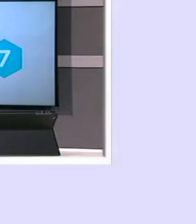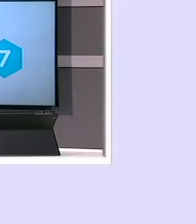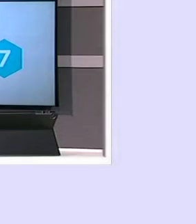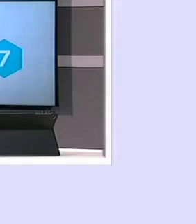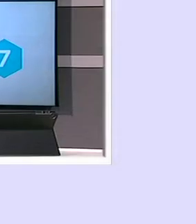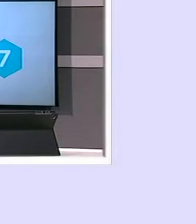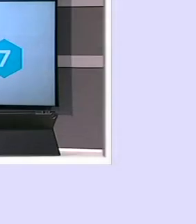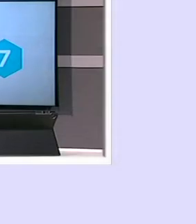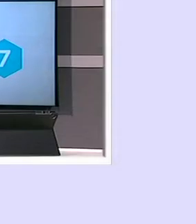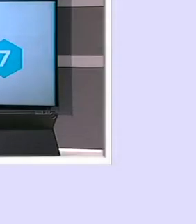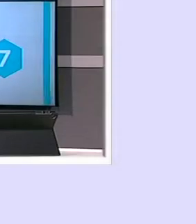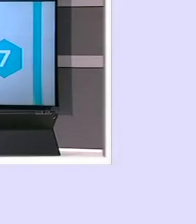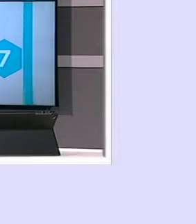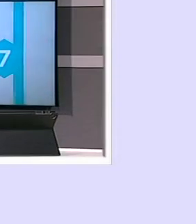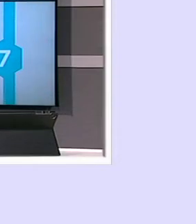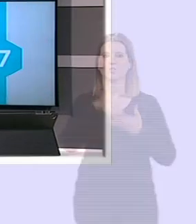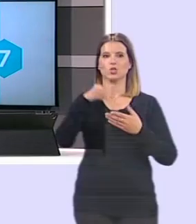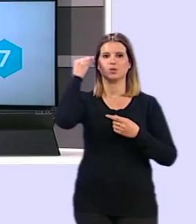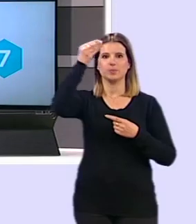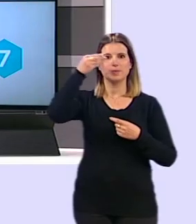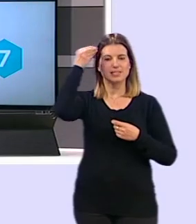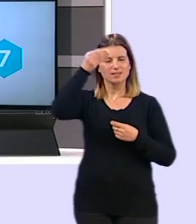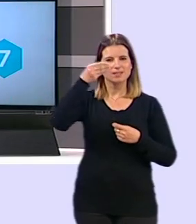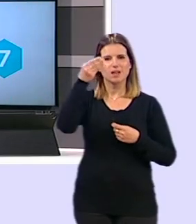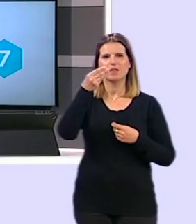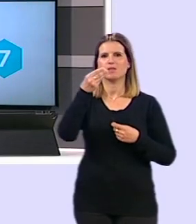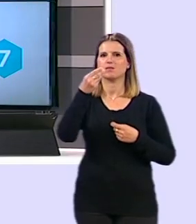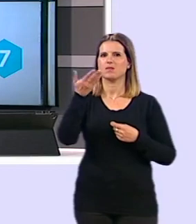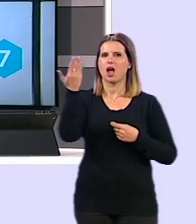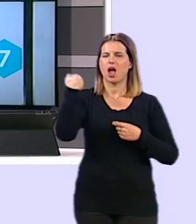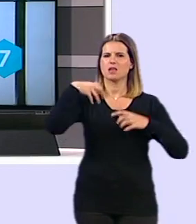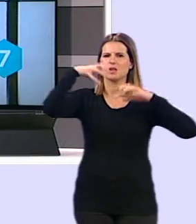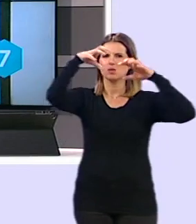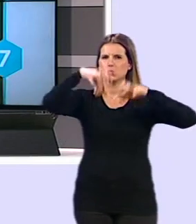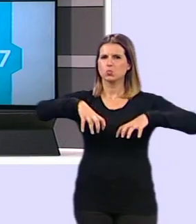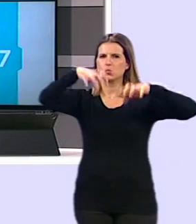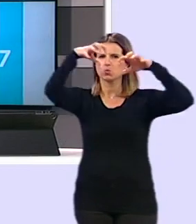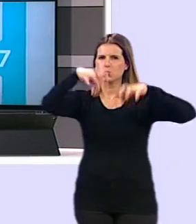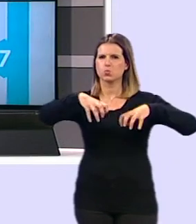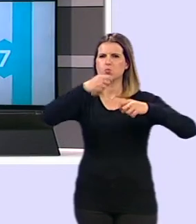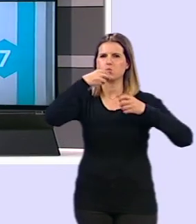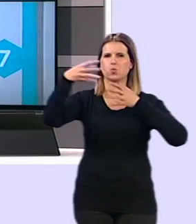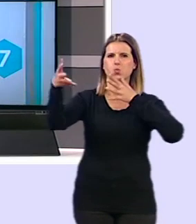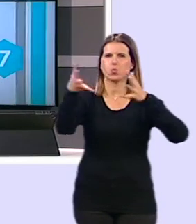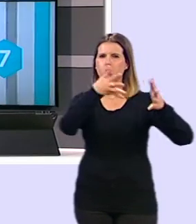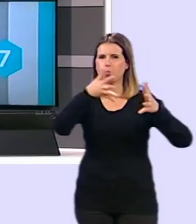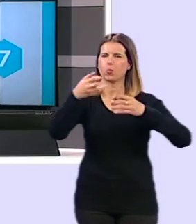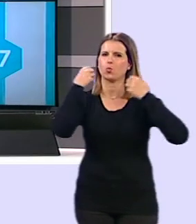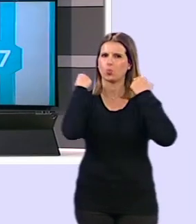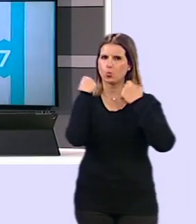ahora sí estaba pensando yo en la que cayó ayer y cómo soplaba el viento algunas